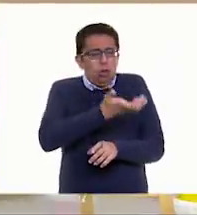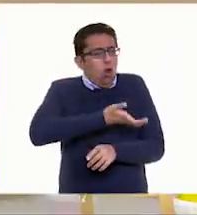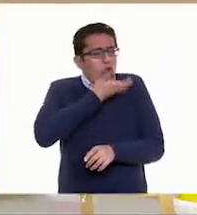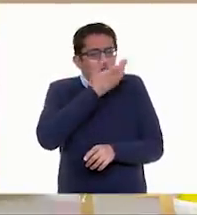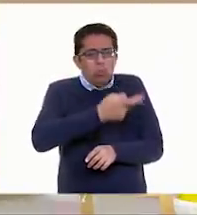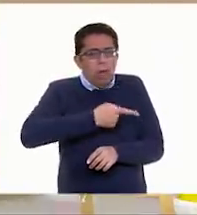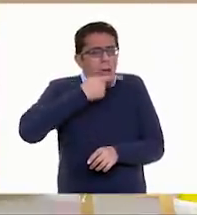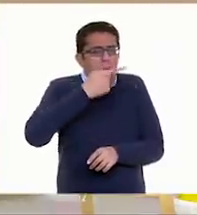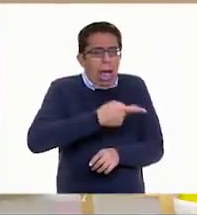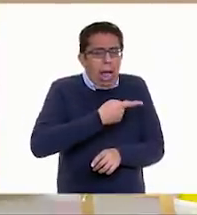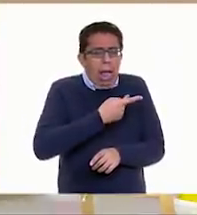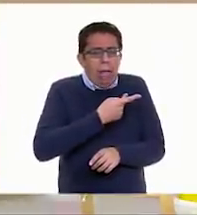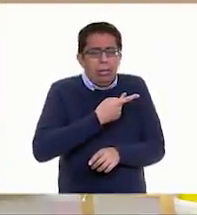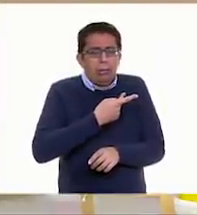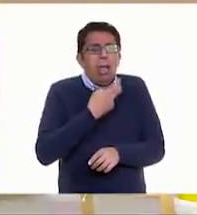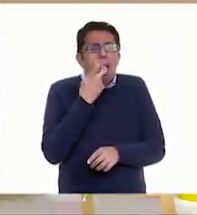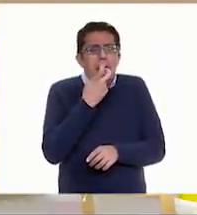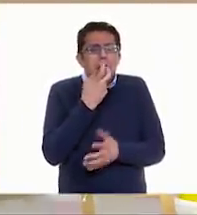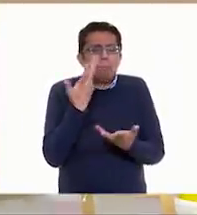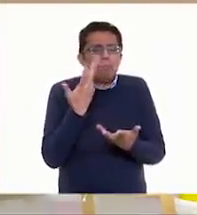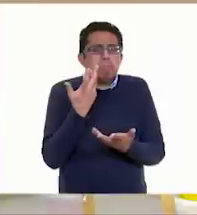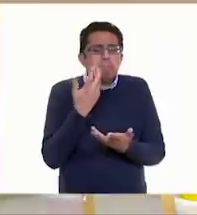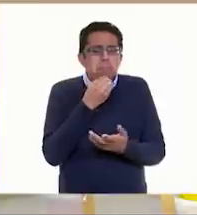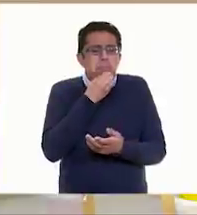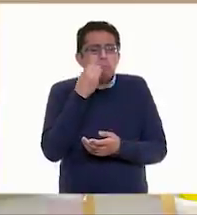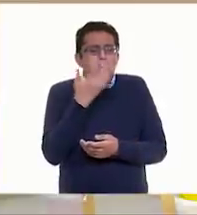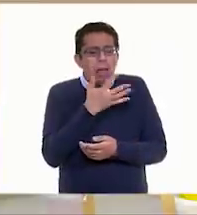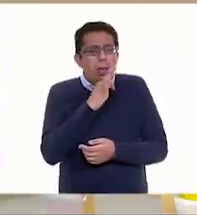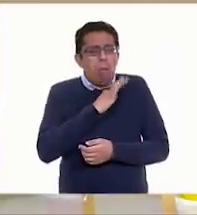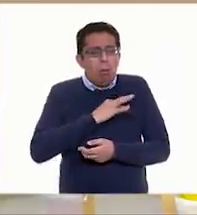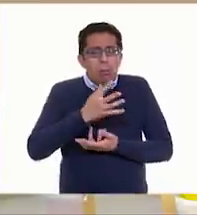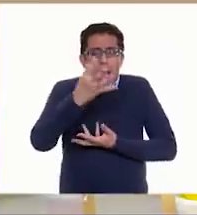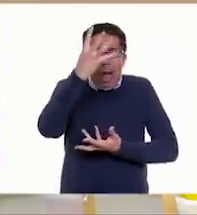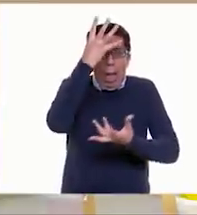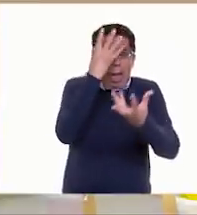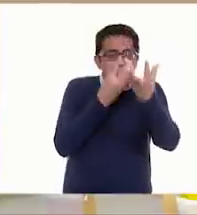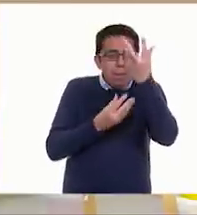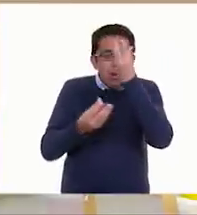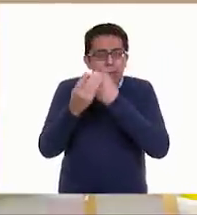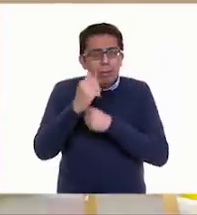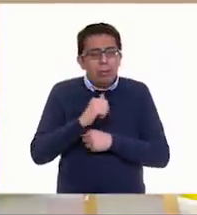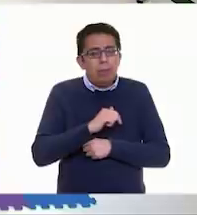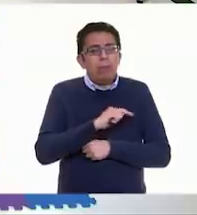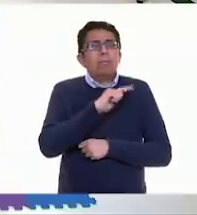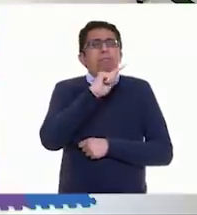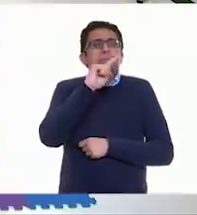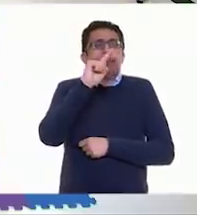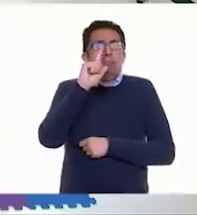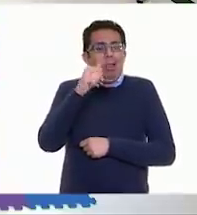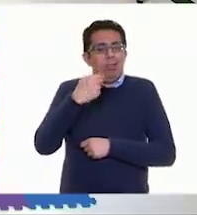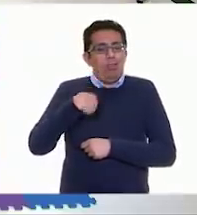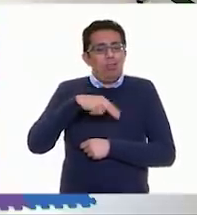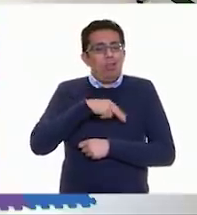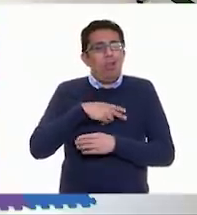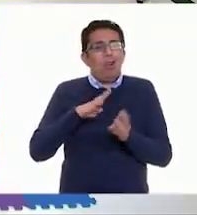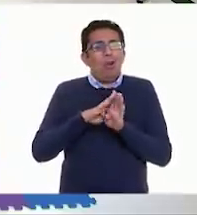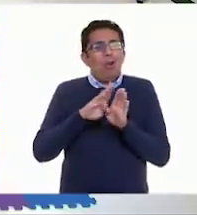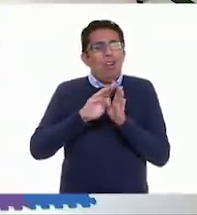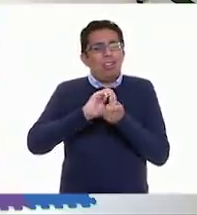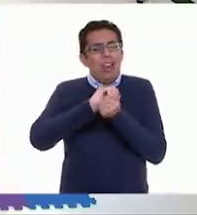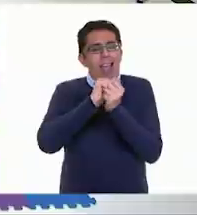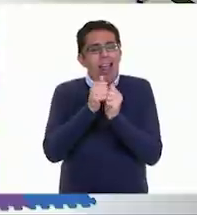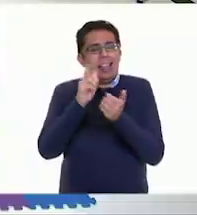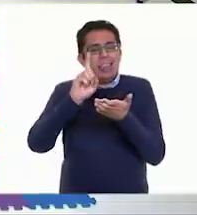dicen y está bien padre porque nosotros podemos ir aprendiendo muchísimas de estas y después ser un gran diccionario de palabras.